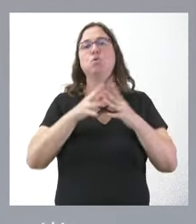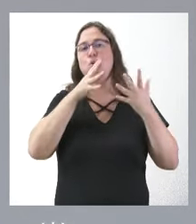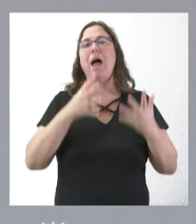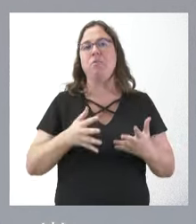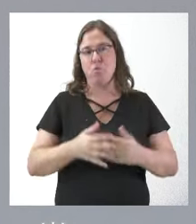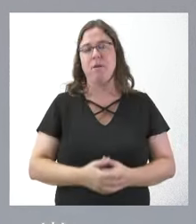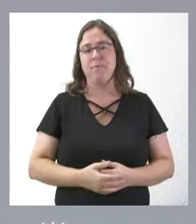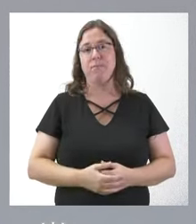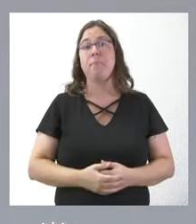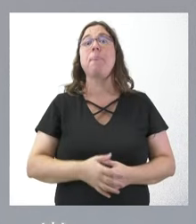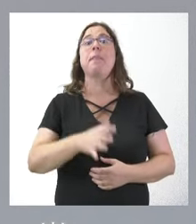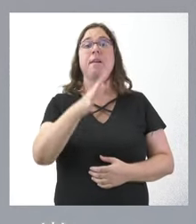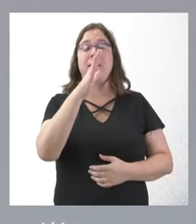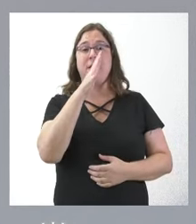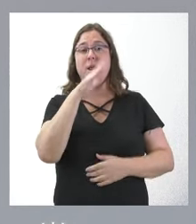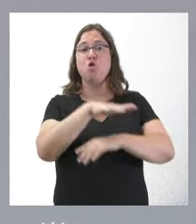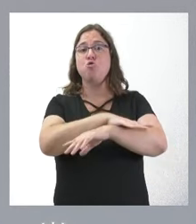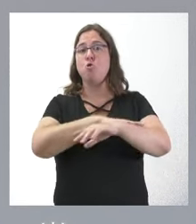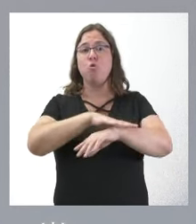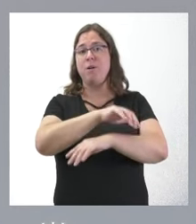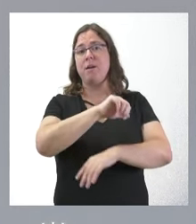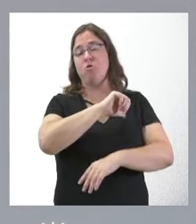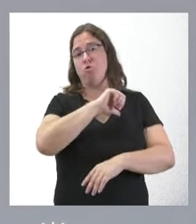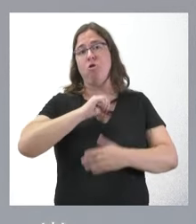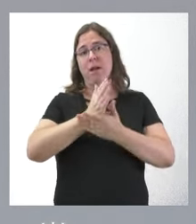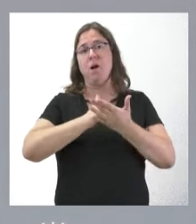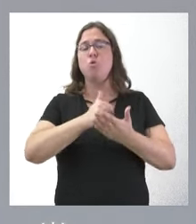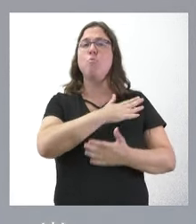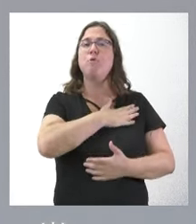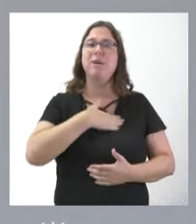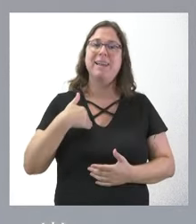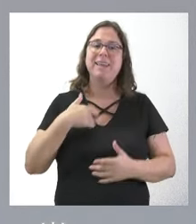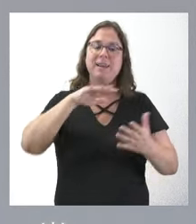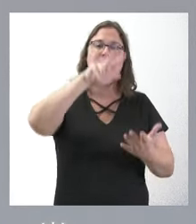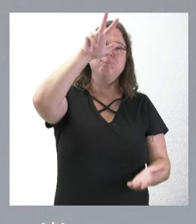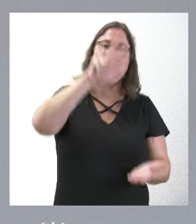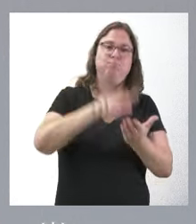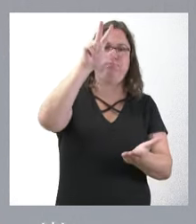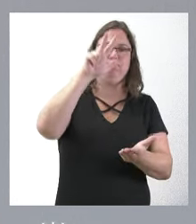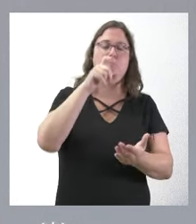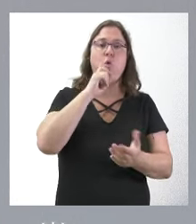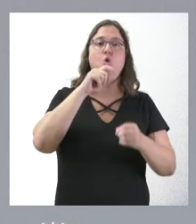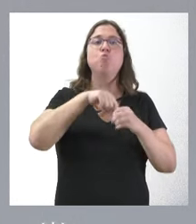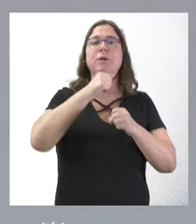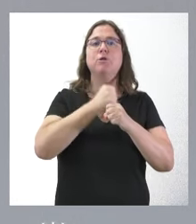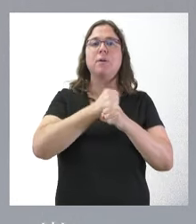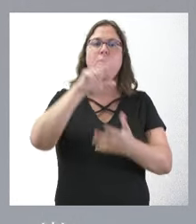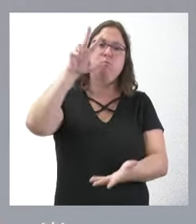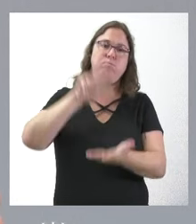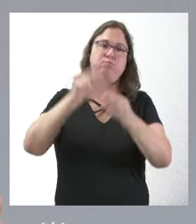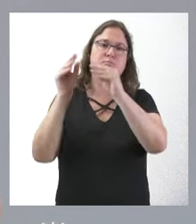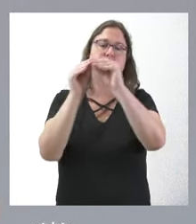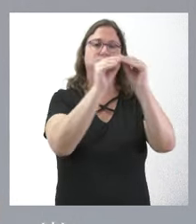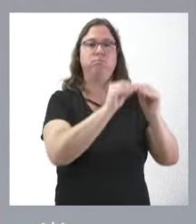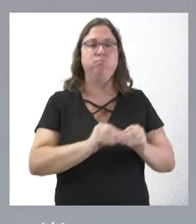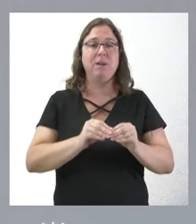En tercer lugar, el Gobierno autonómico quiere que se produzca una homologación de los puestos de trabajo a